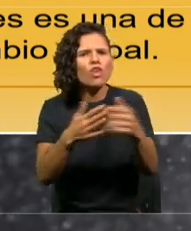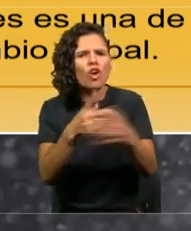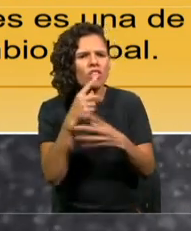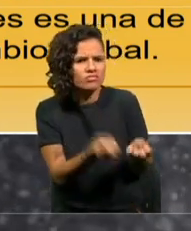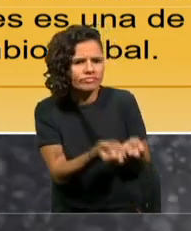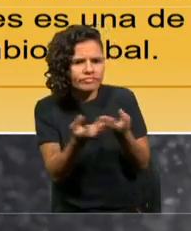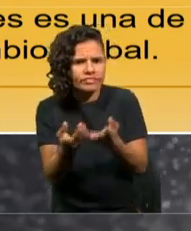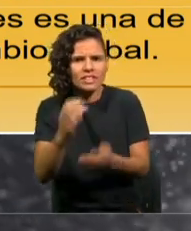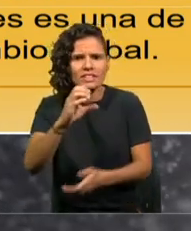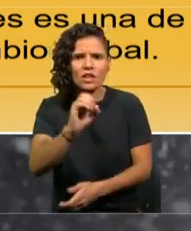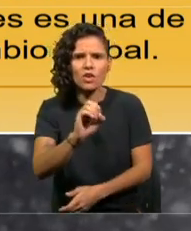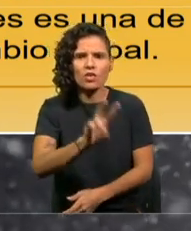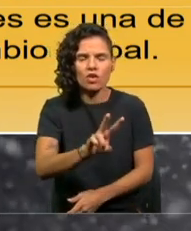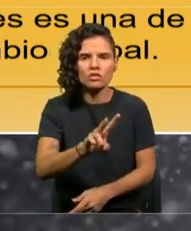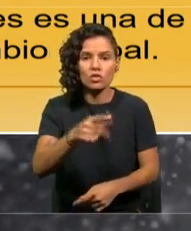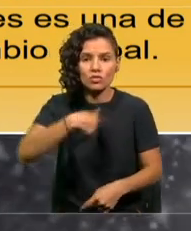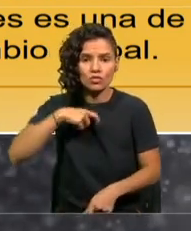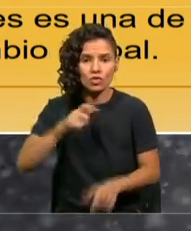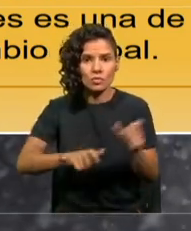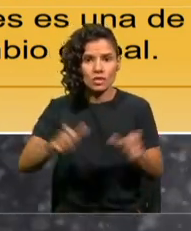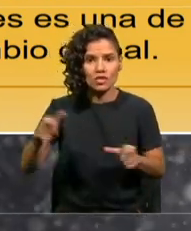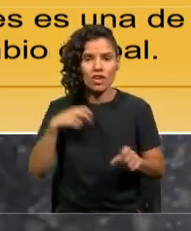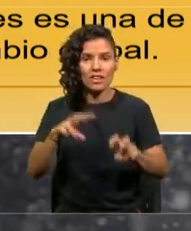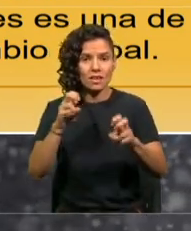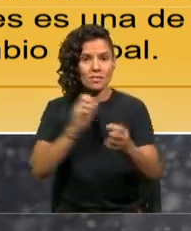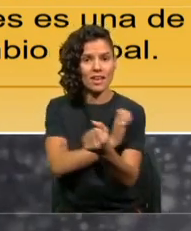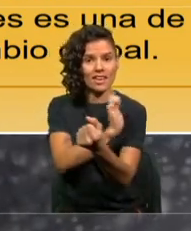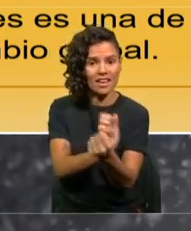producimos y consumimos en términos de energía.